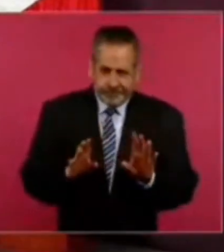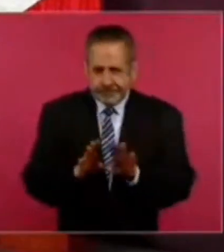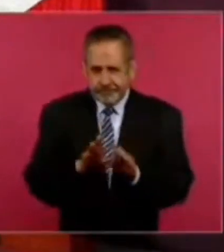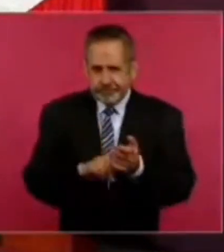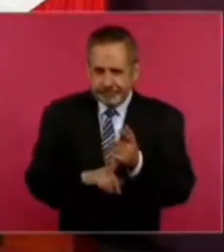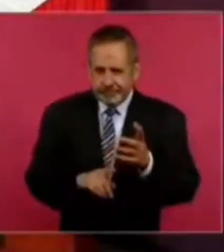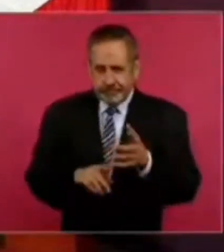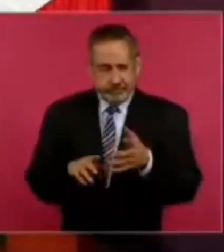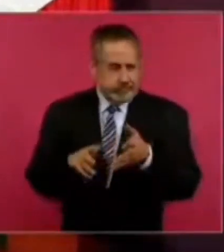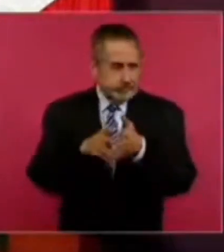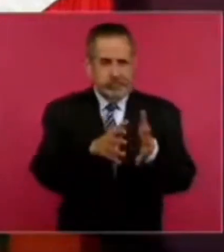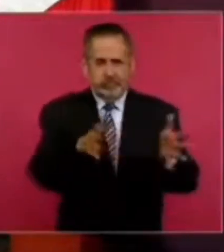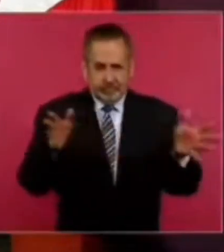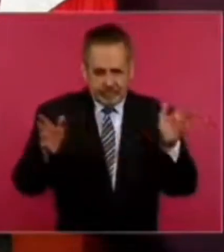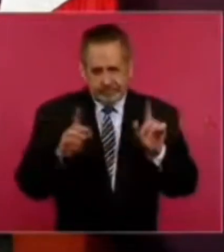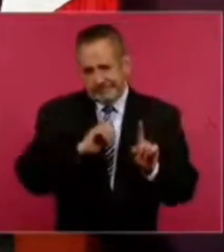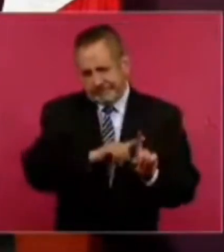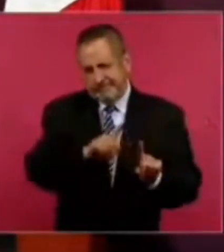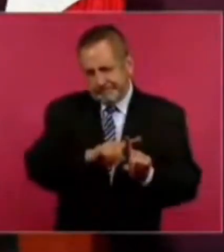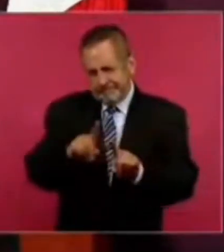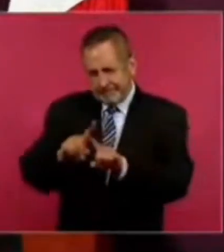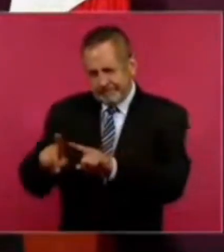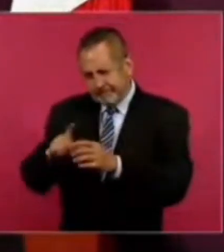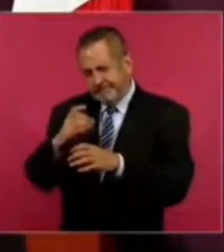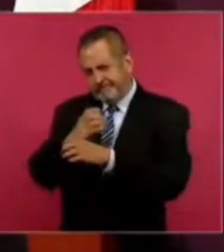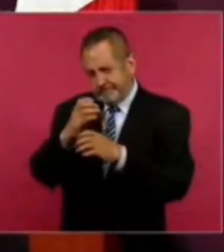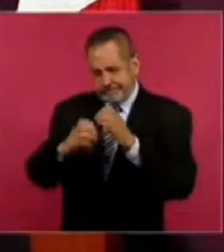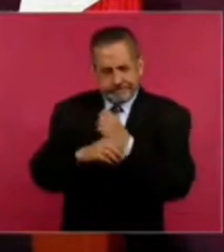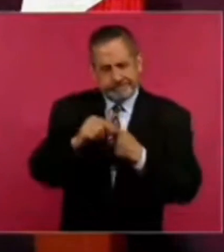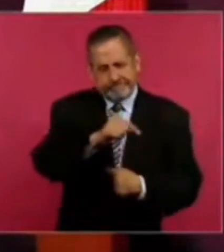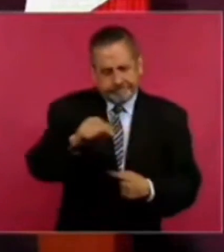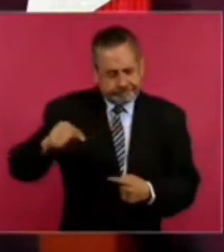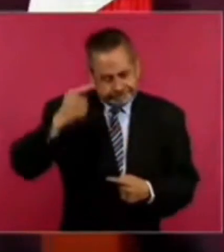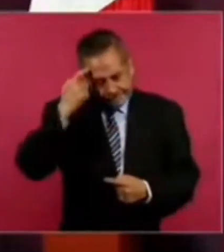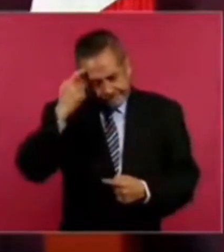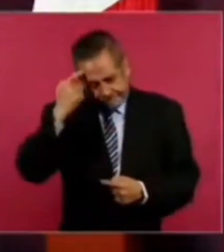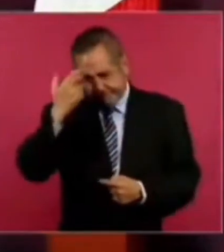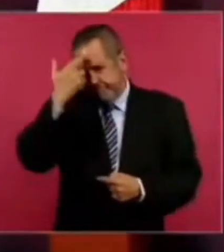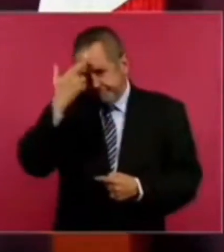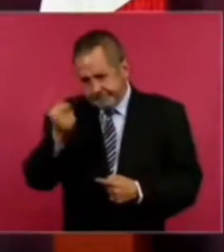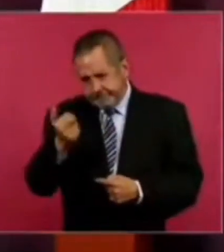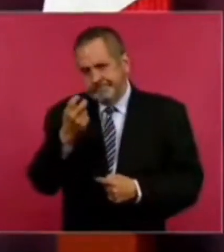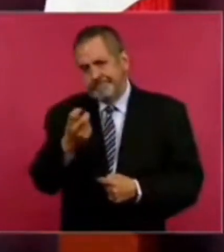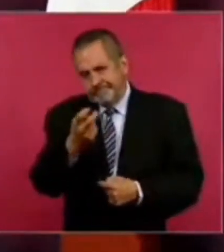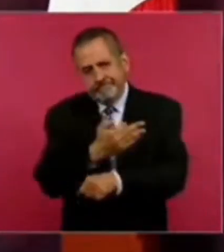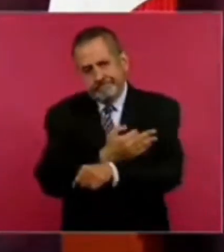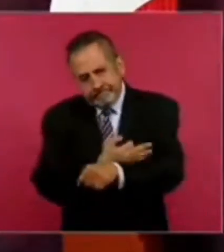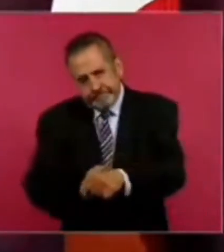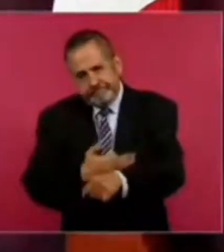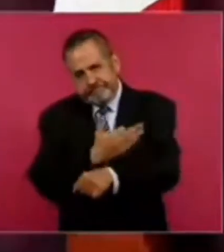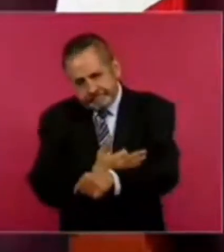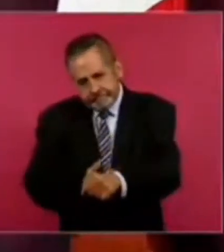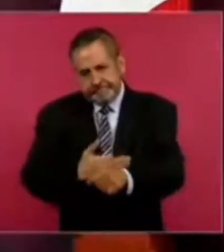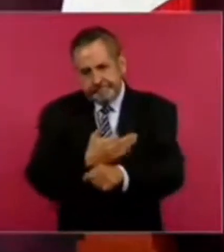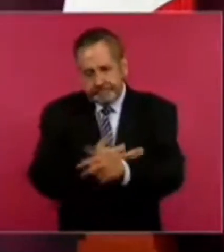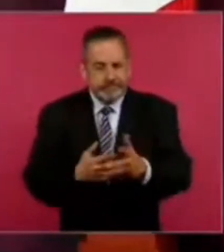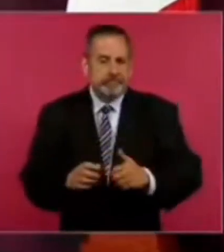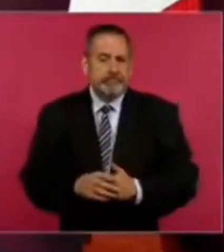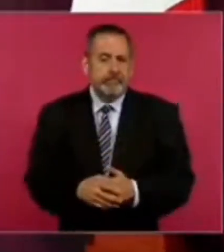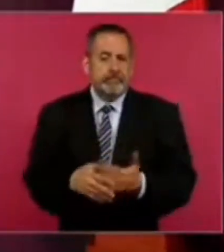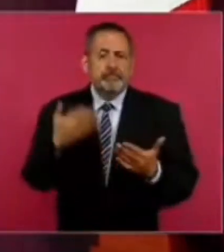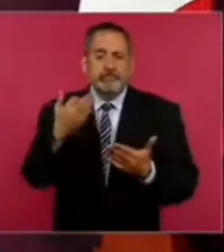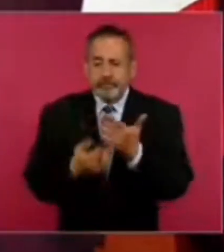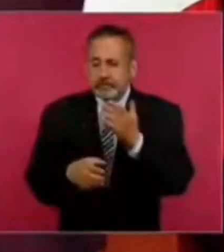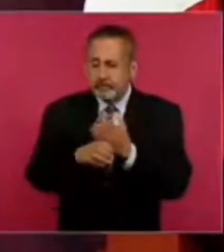Estoy hablando de una variedad de factores. La falta de